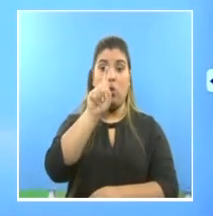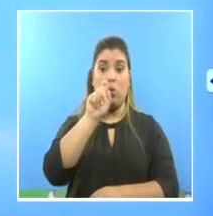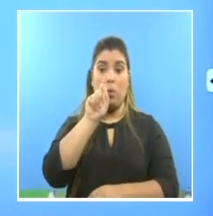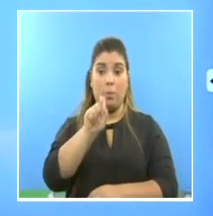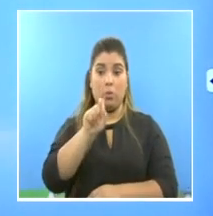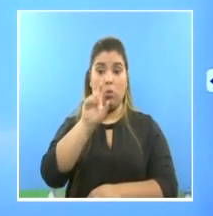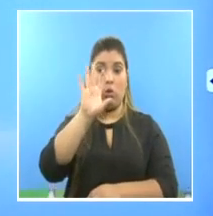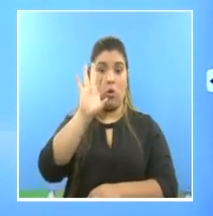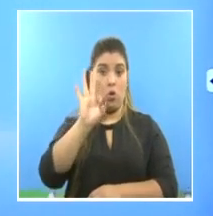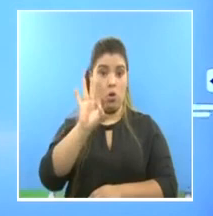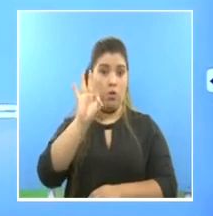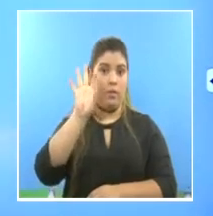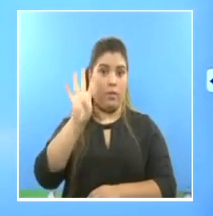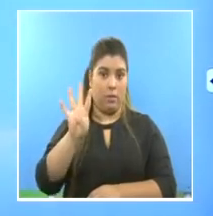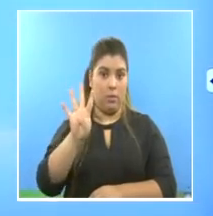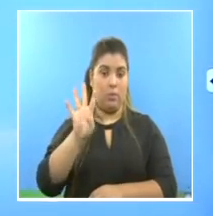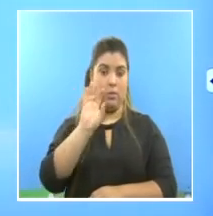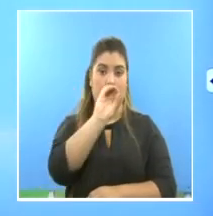.94.